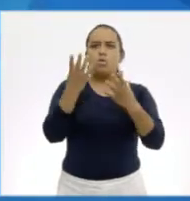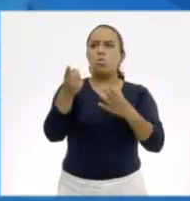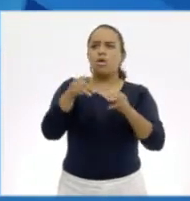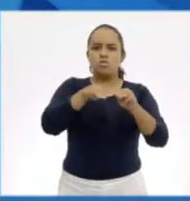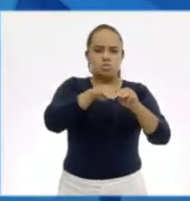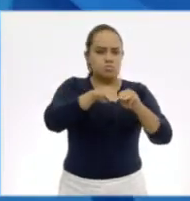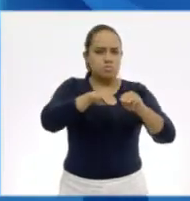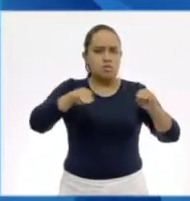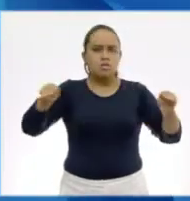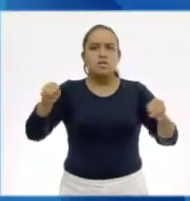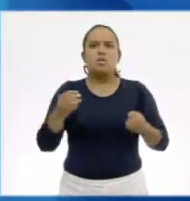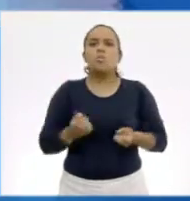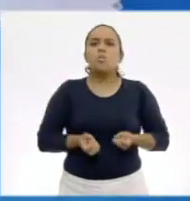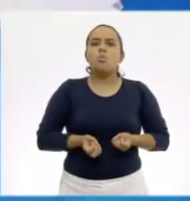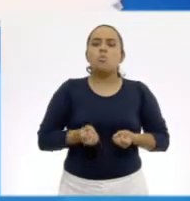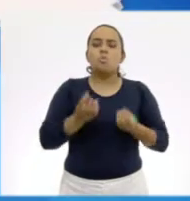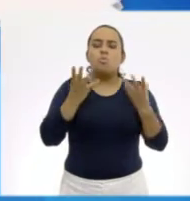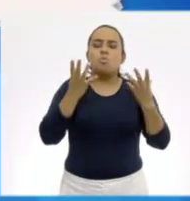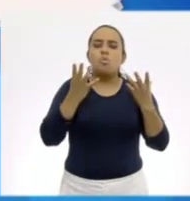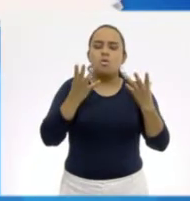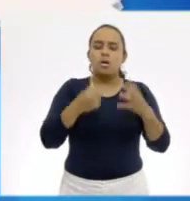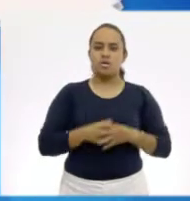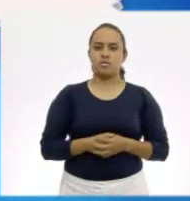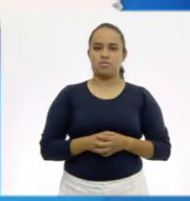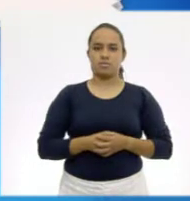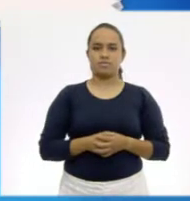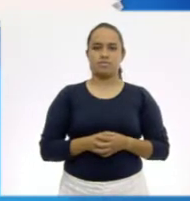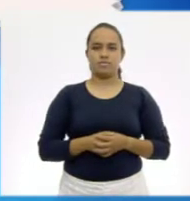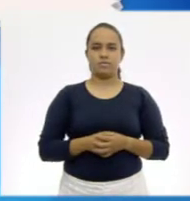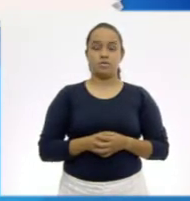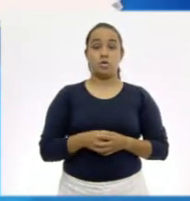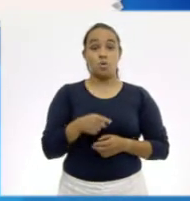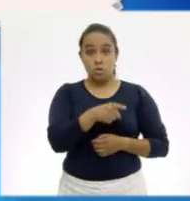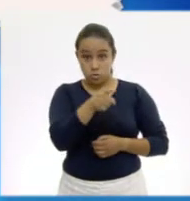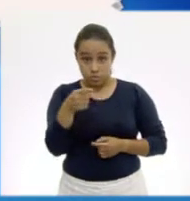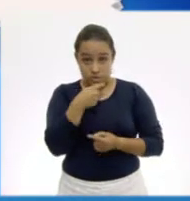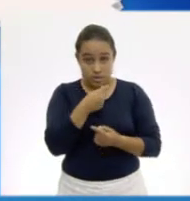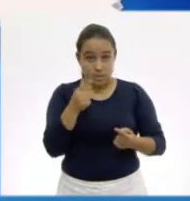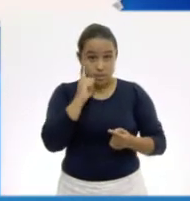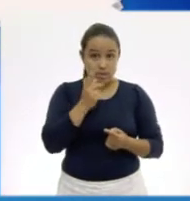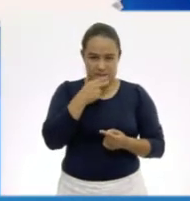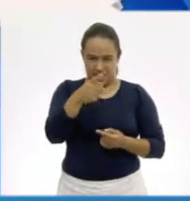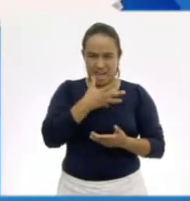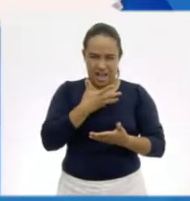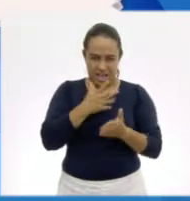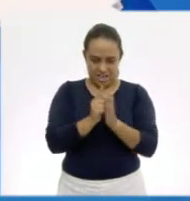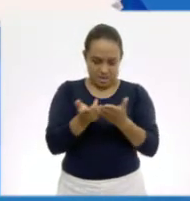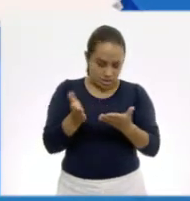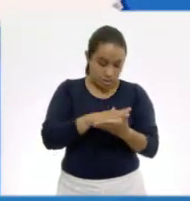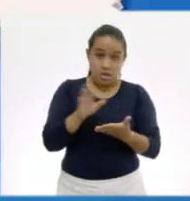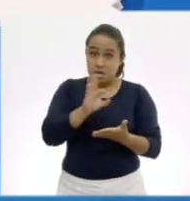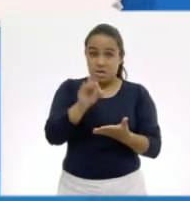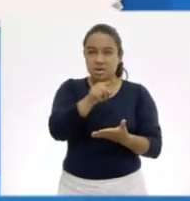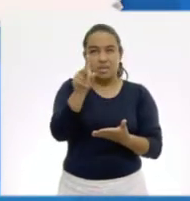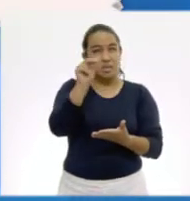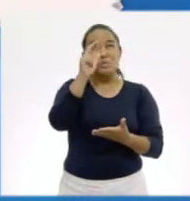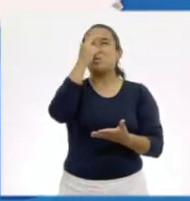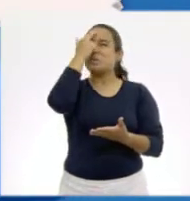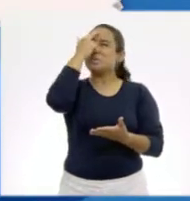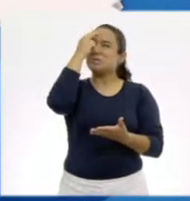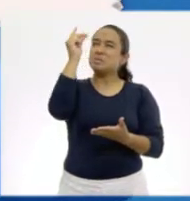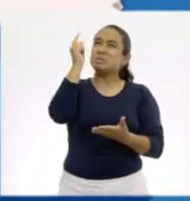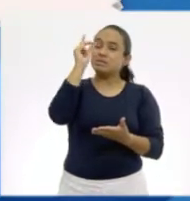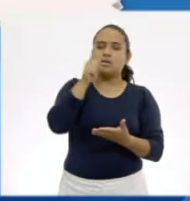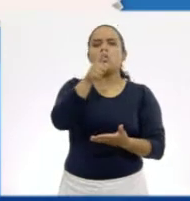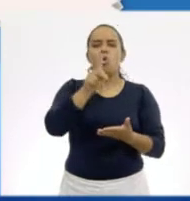¿Cuánto puede llegar a medir de largo la ballena azul? Las niñas y los niños que tienen su libro, si no se acuerdan, vuelvan a leer